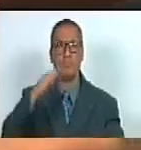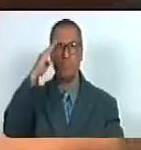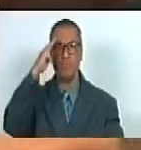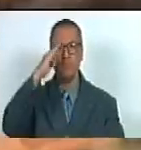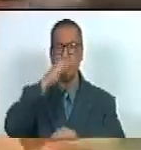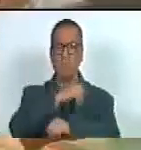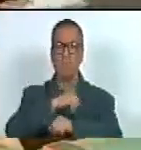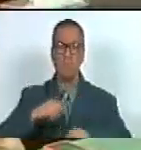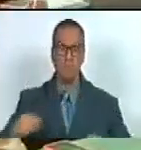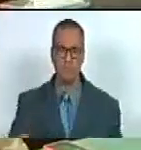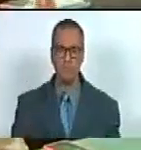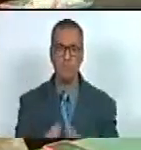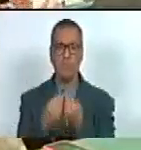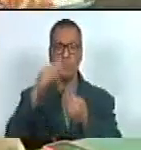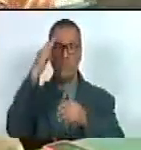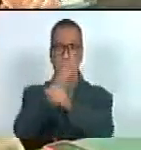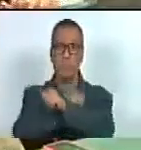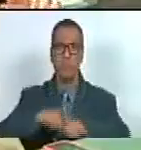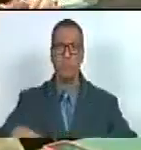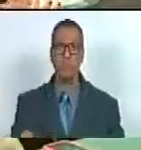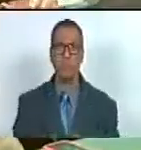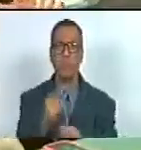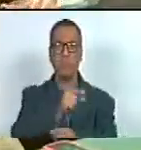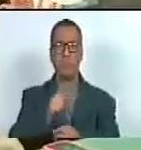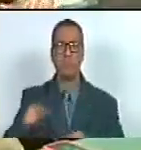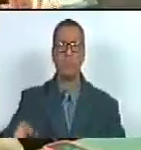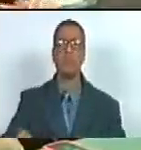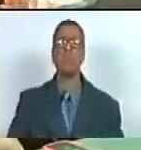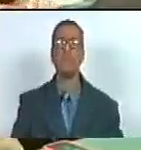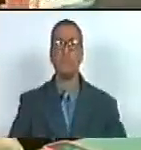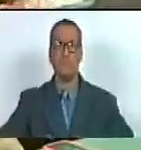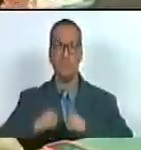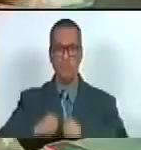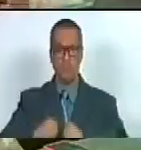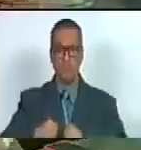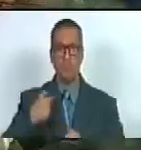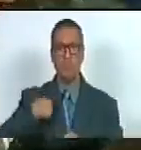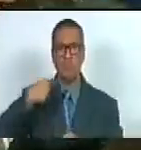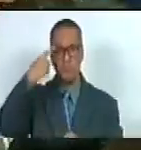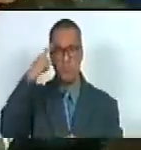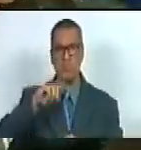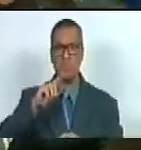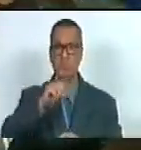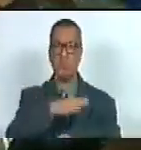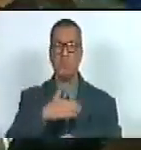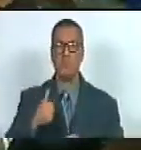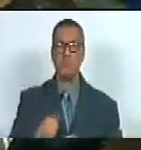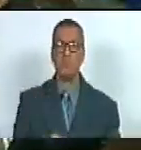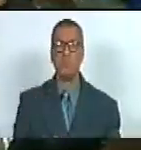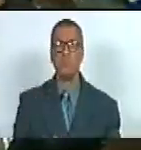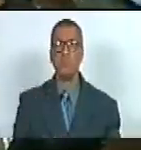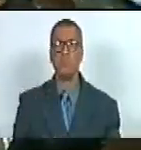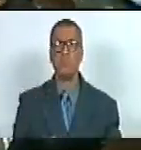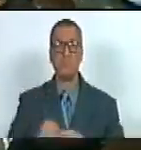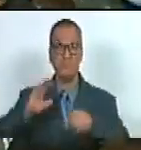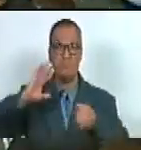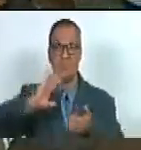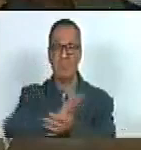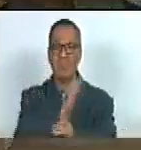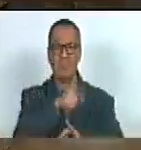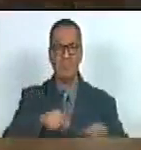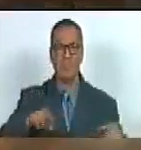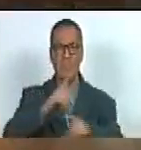la unión cívico militar firme y que cada vez que pretendan sabotear la